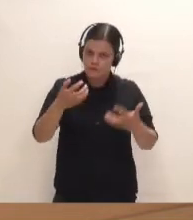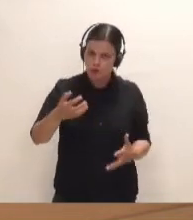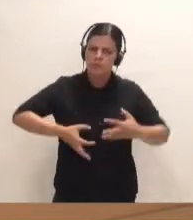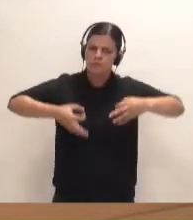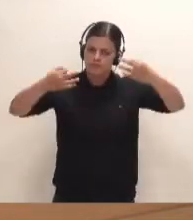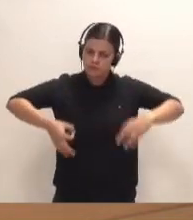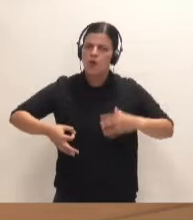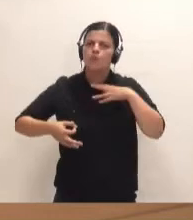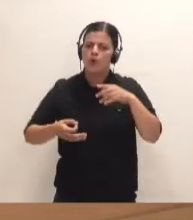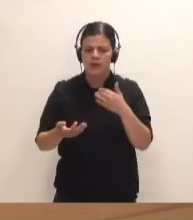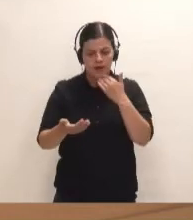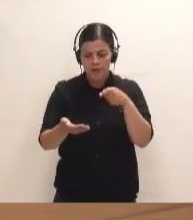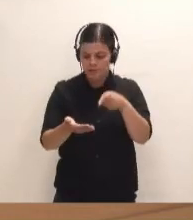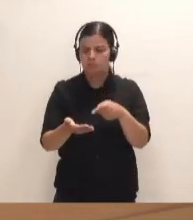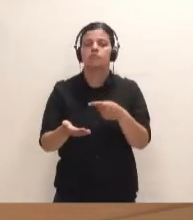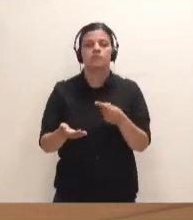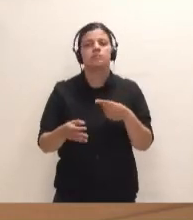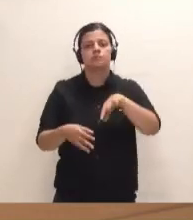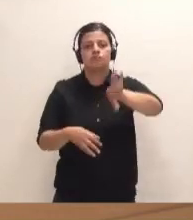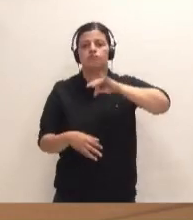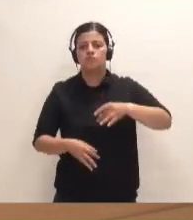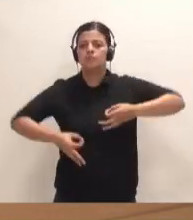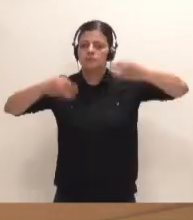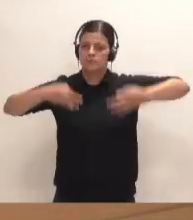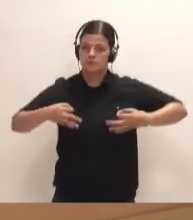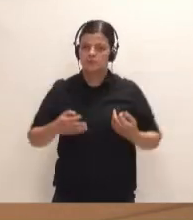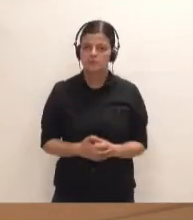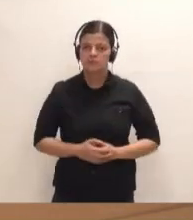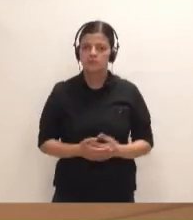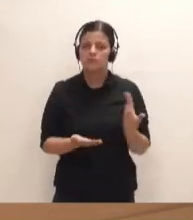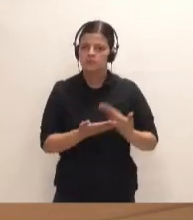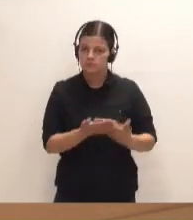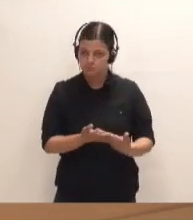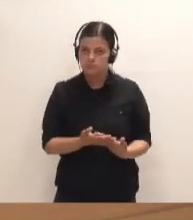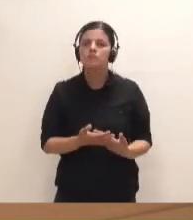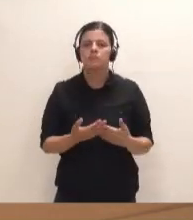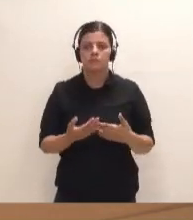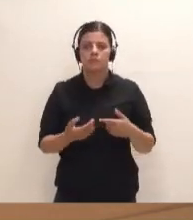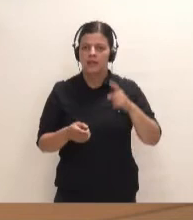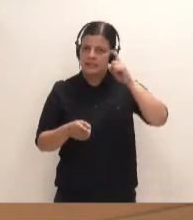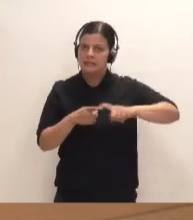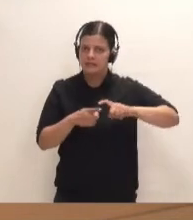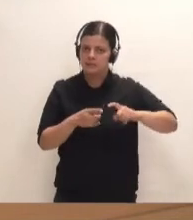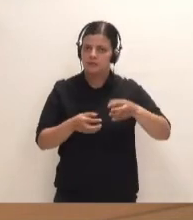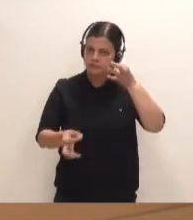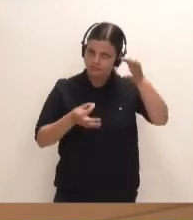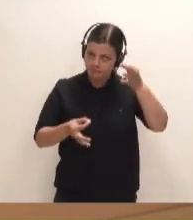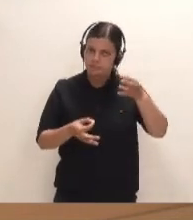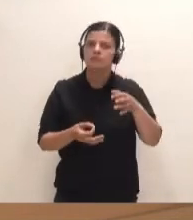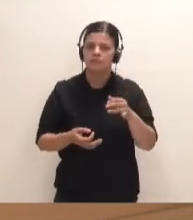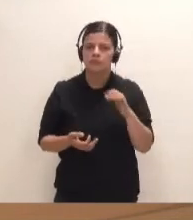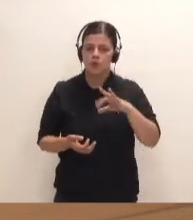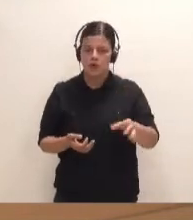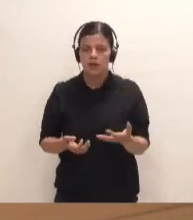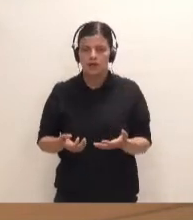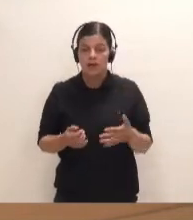tomar una decisión con fundamento, bien fundamentada y con criterio. Respecto